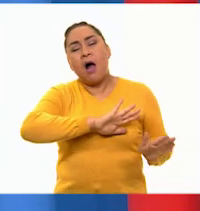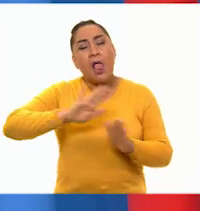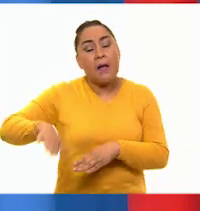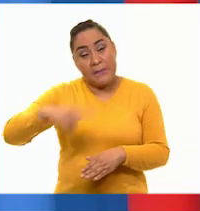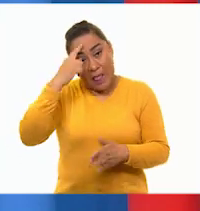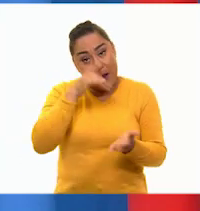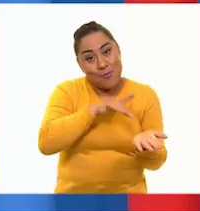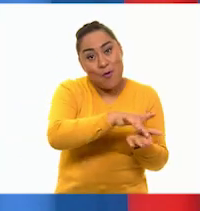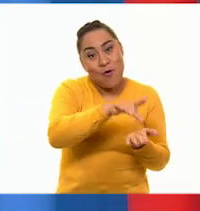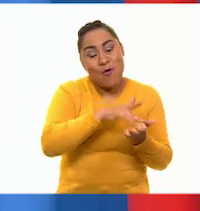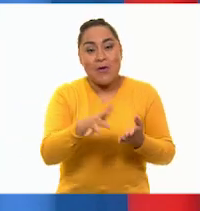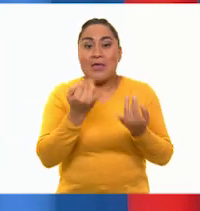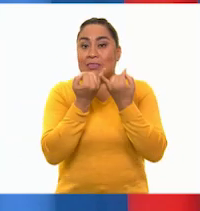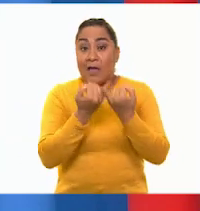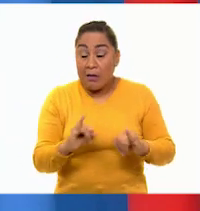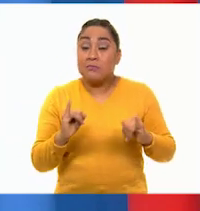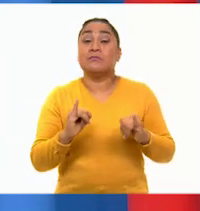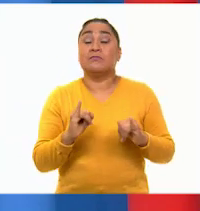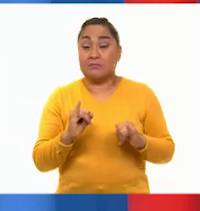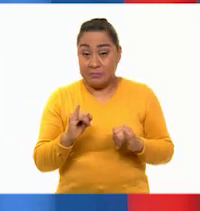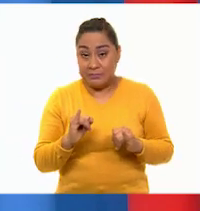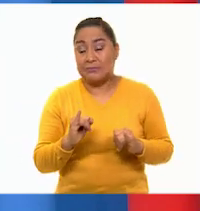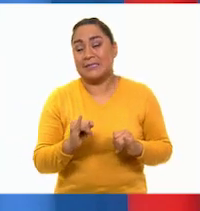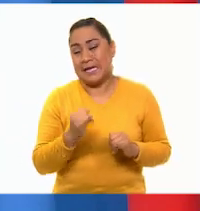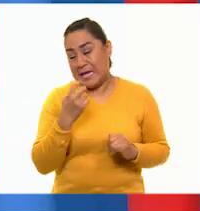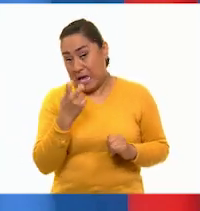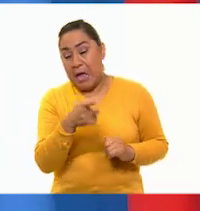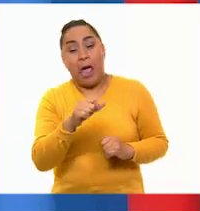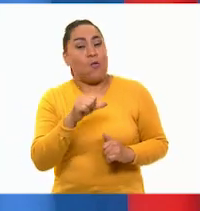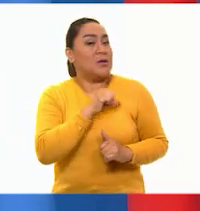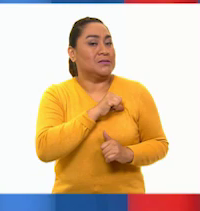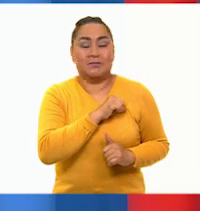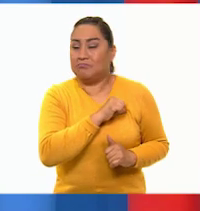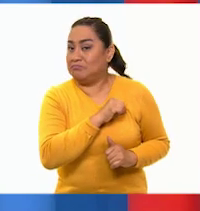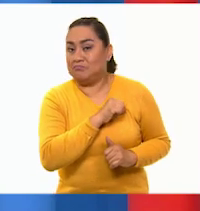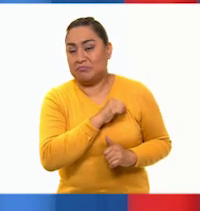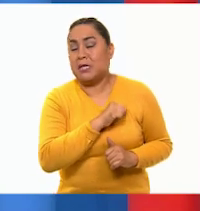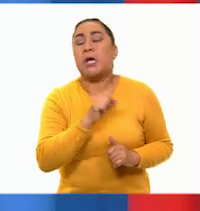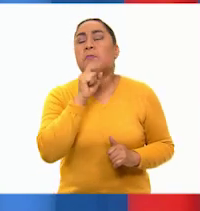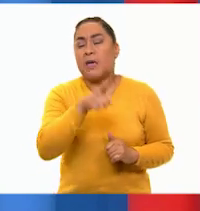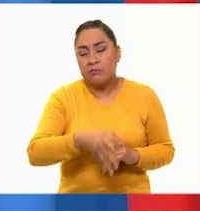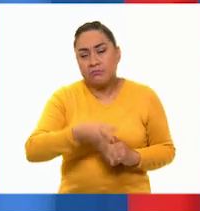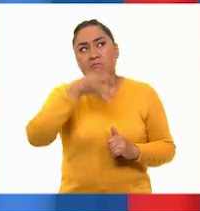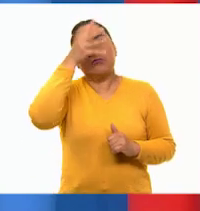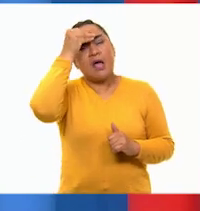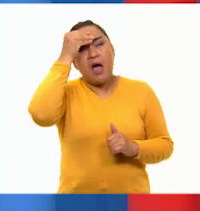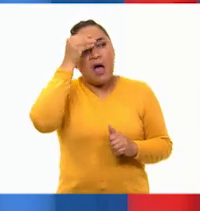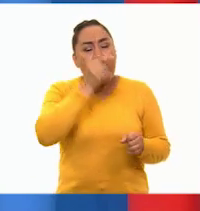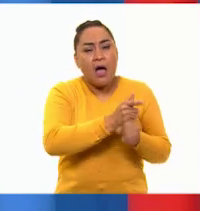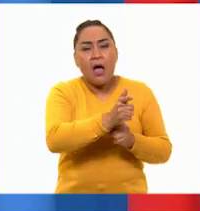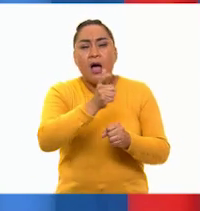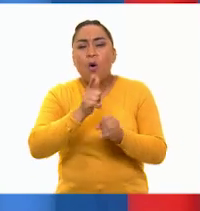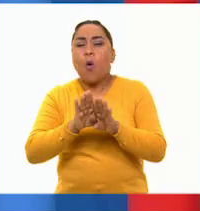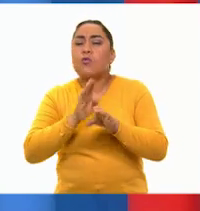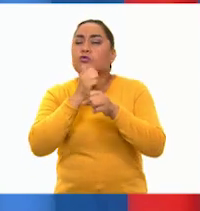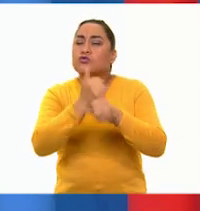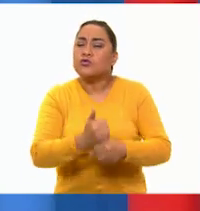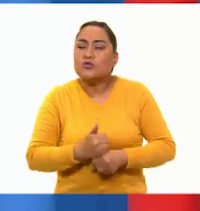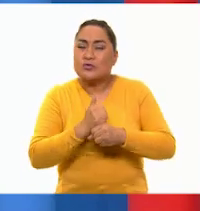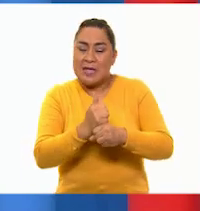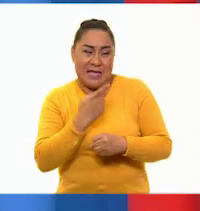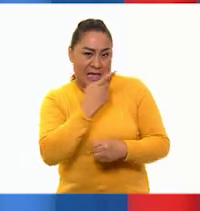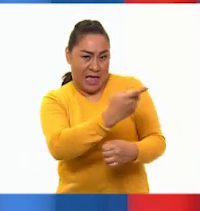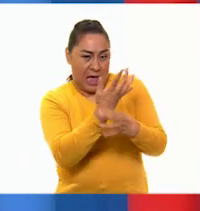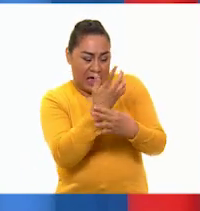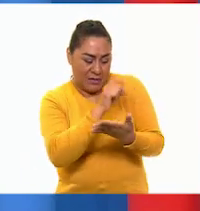para apoyar el movimiento de independencia, por lo que no era egoísta. Además, aprendió de sufrimiento y esfuerzo como lo escribió ella